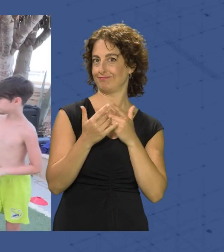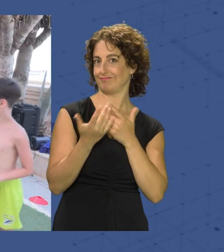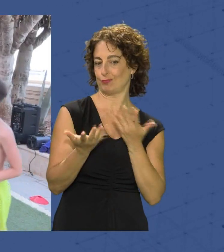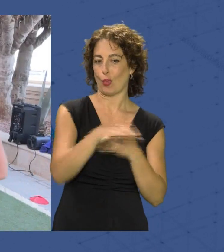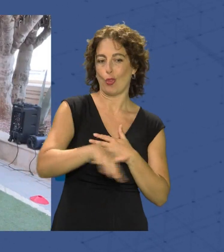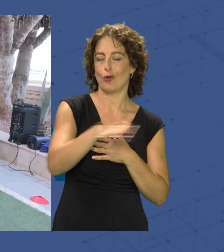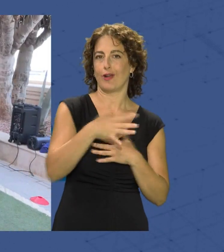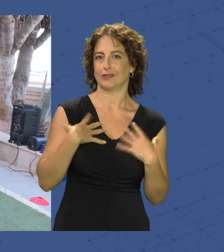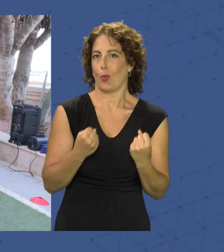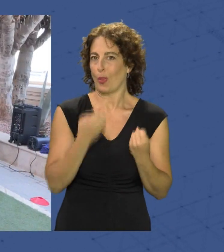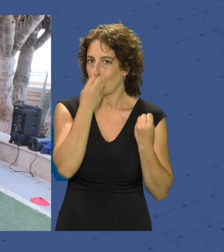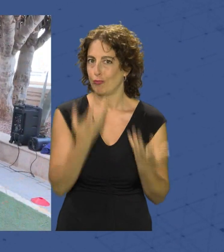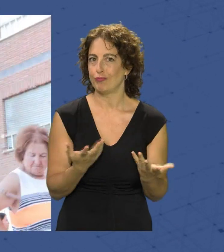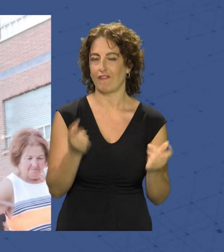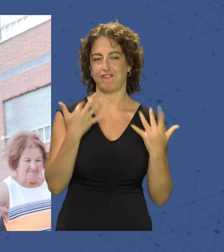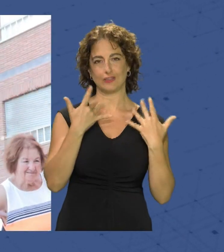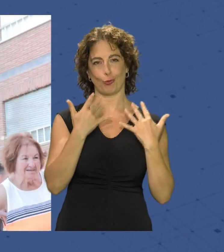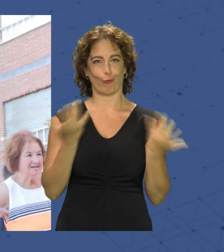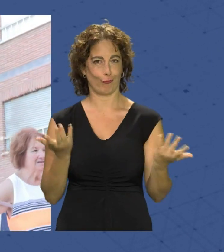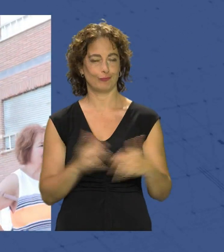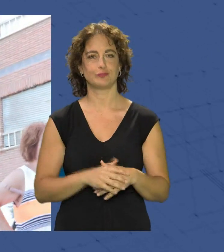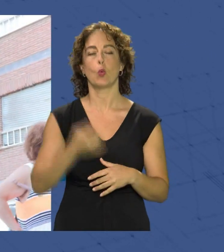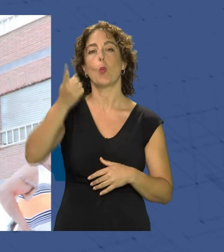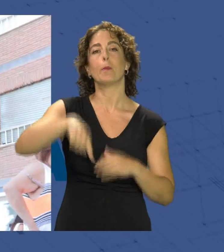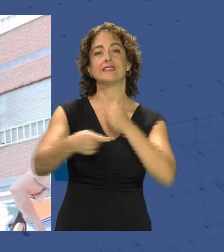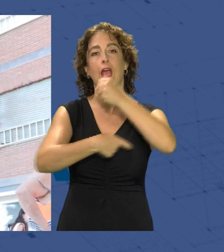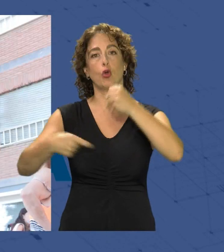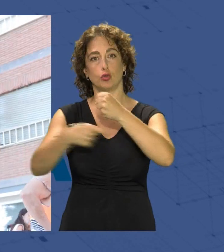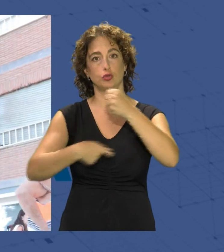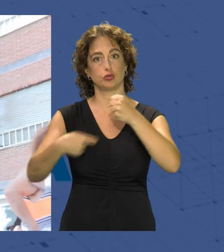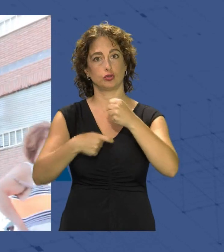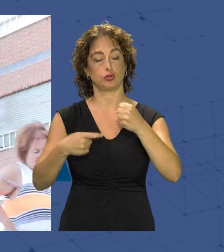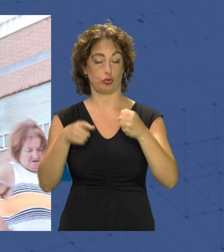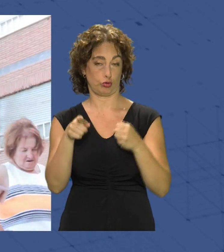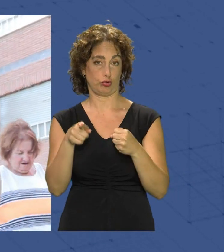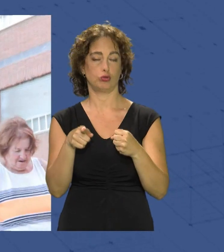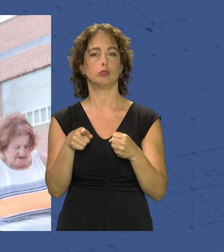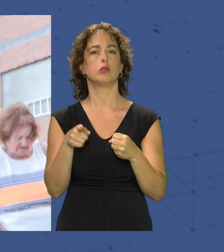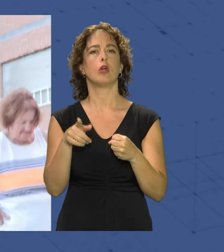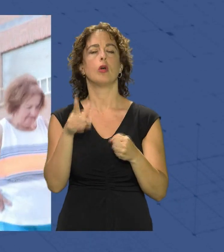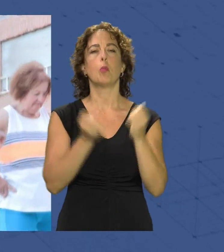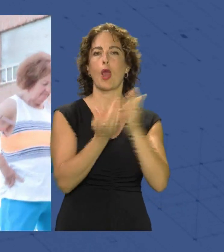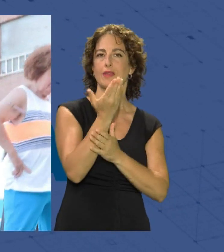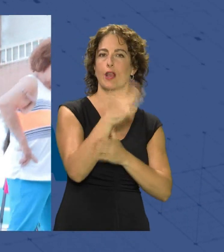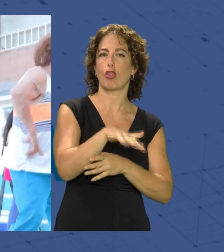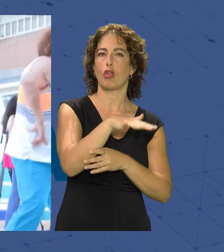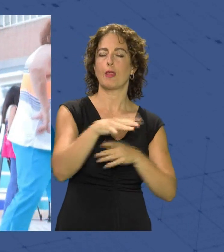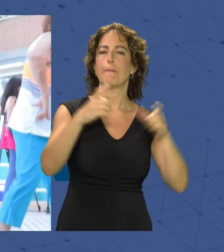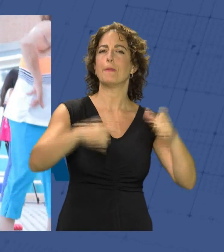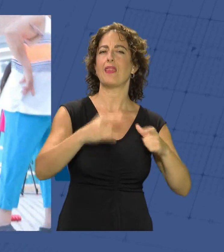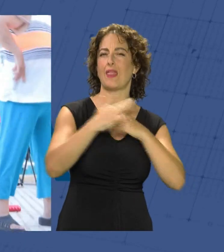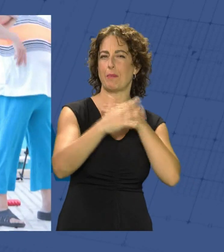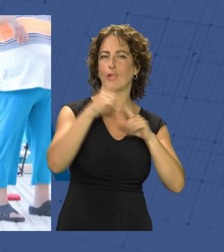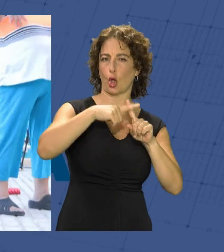saludable y fresquito. Durante el mes de agosto, Entina en tus playas, estará por las mañanas en la Plaza del Mar del